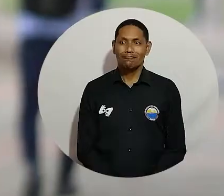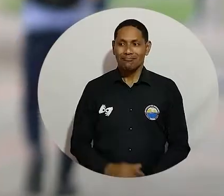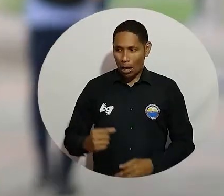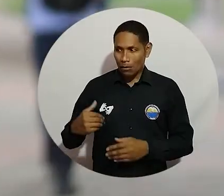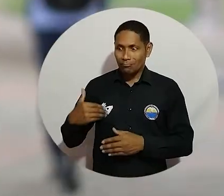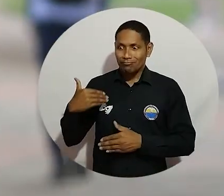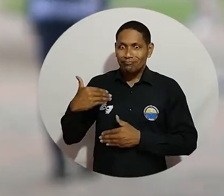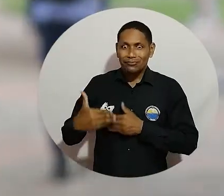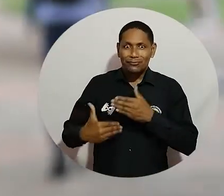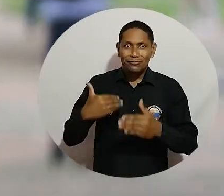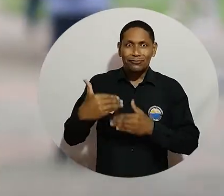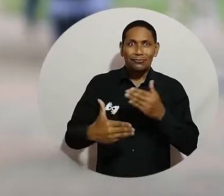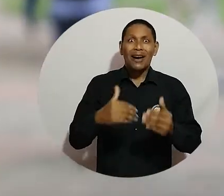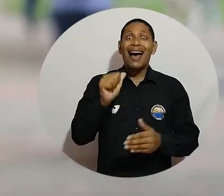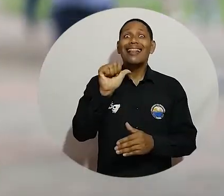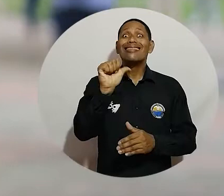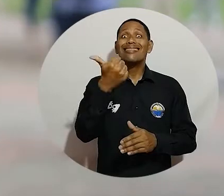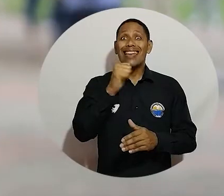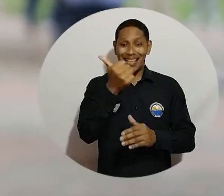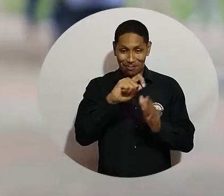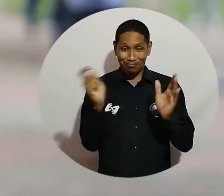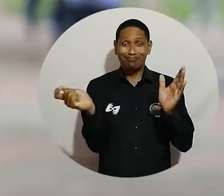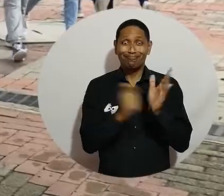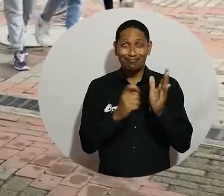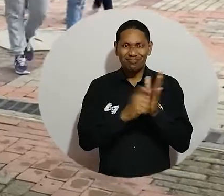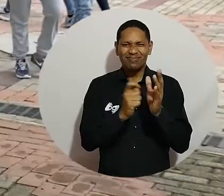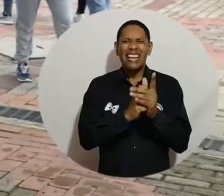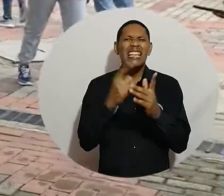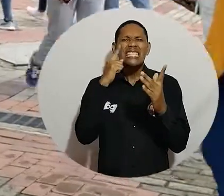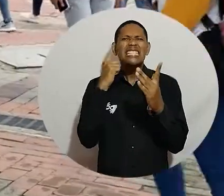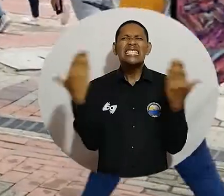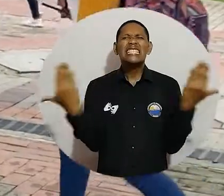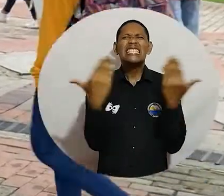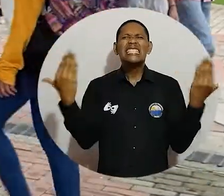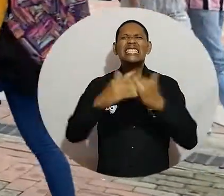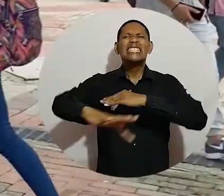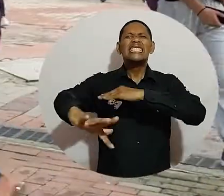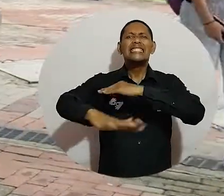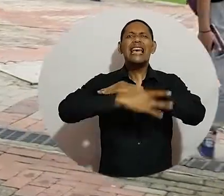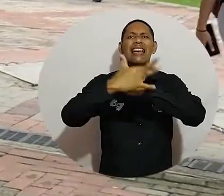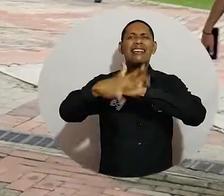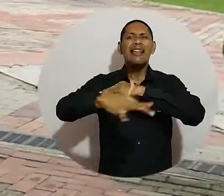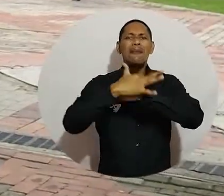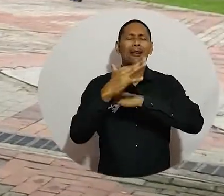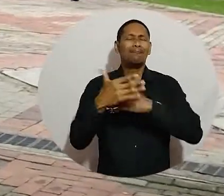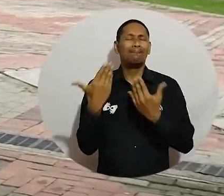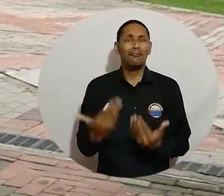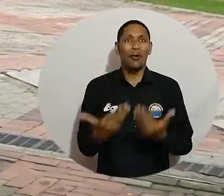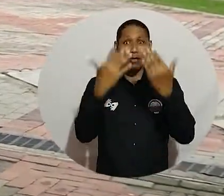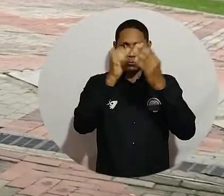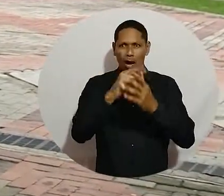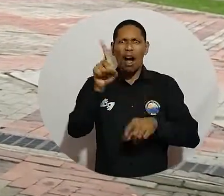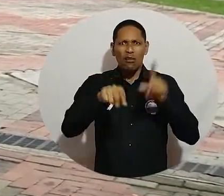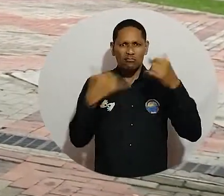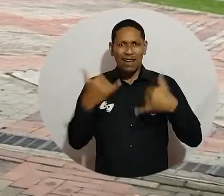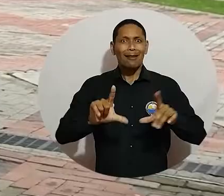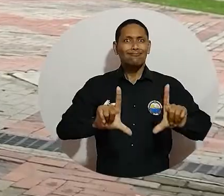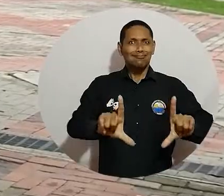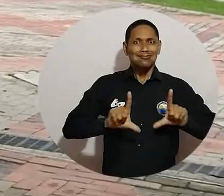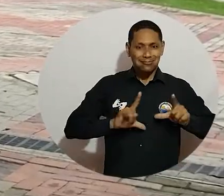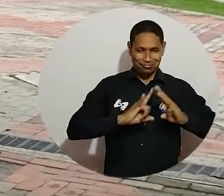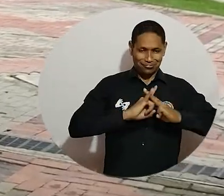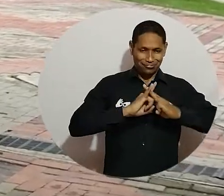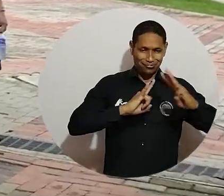Se desarrolló la décima versión del Festival de Cine al Mar. Esta importante plataforma para la promoción del séptimo arte es